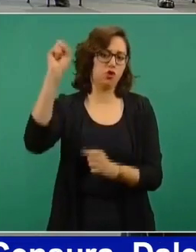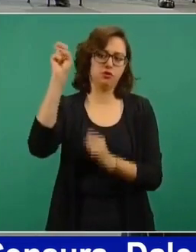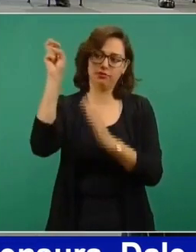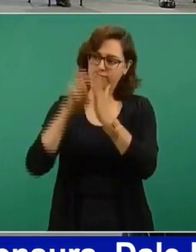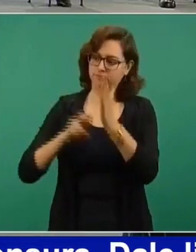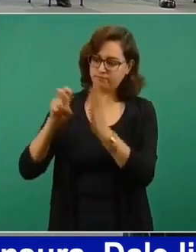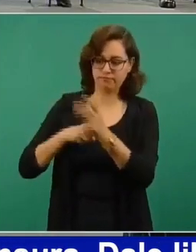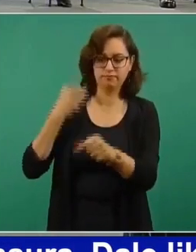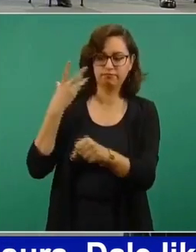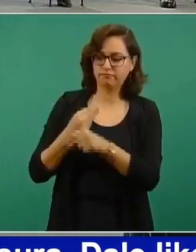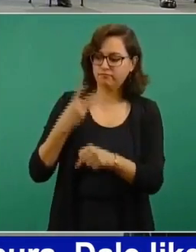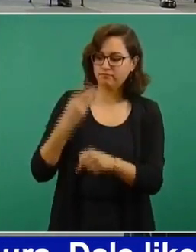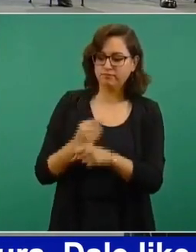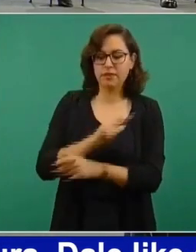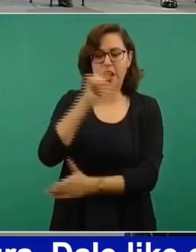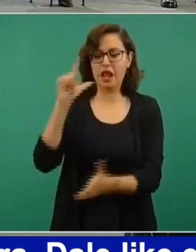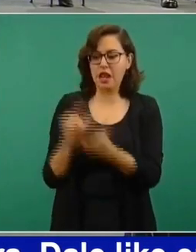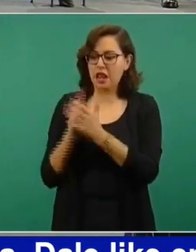delito.